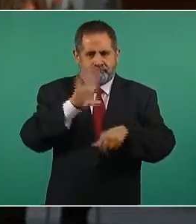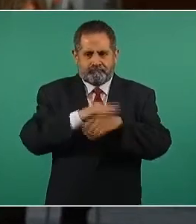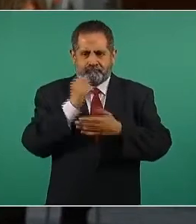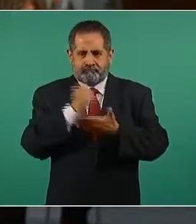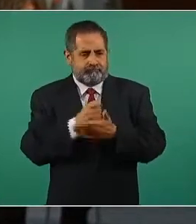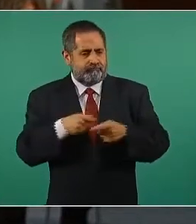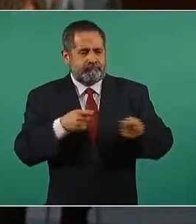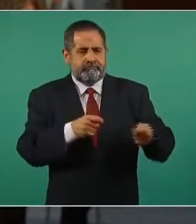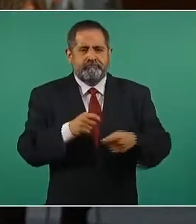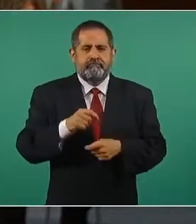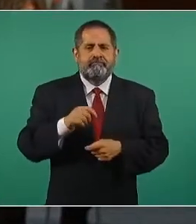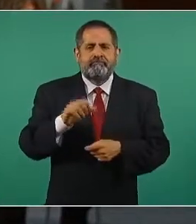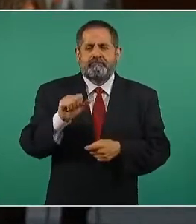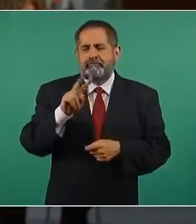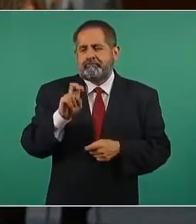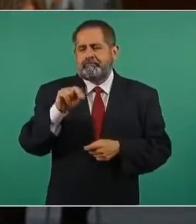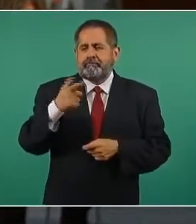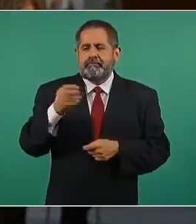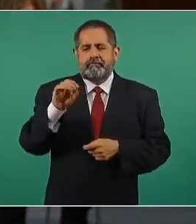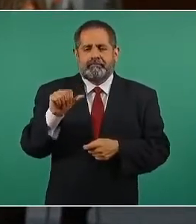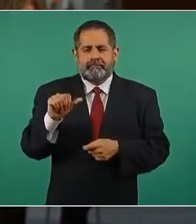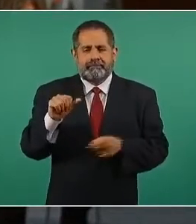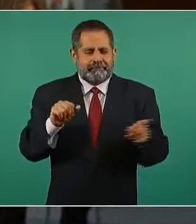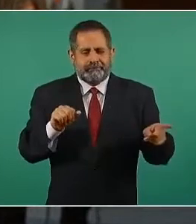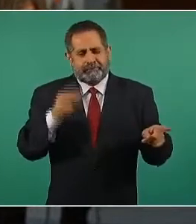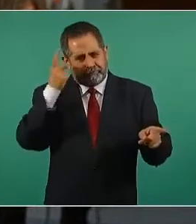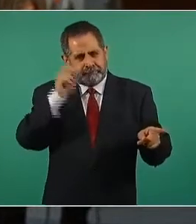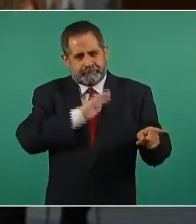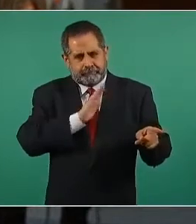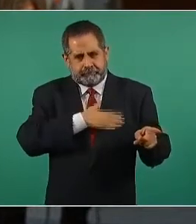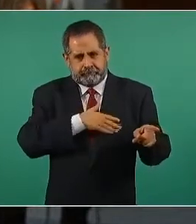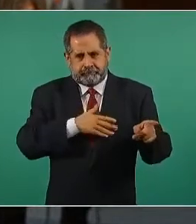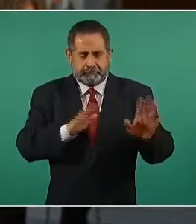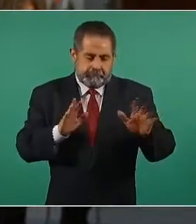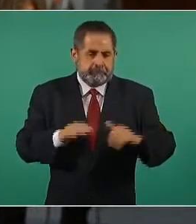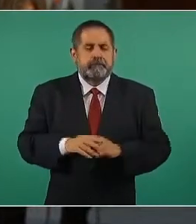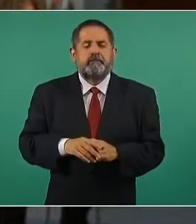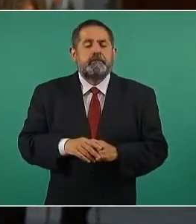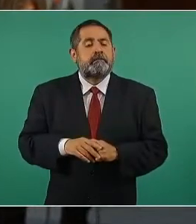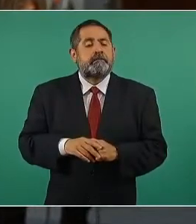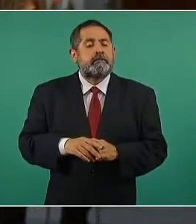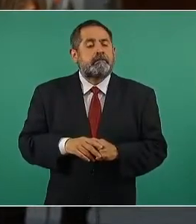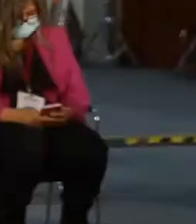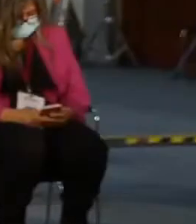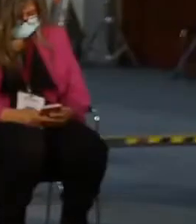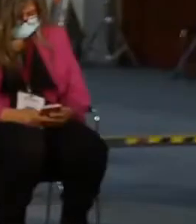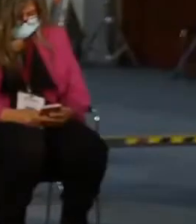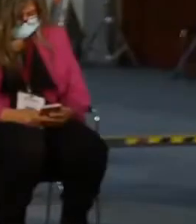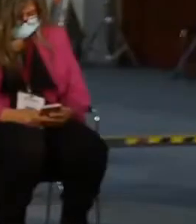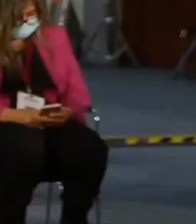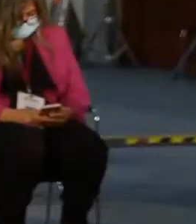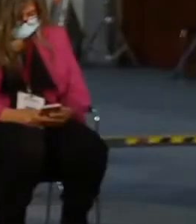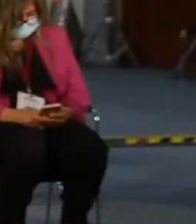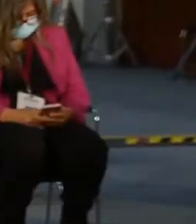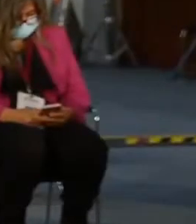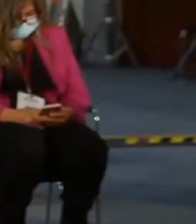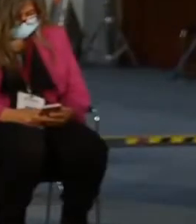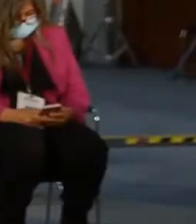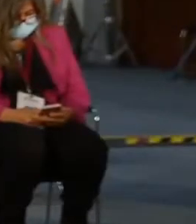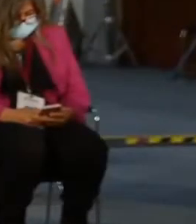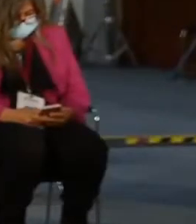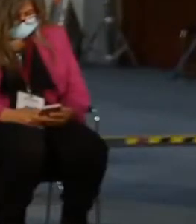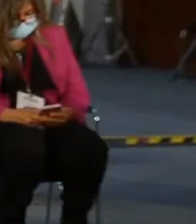Avengoa. Este proyecto, según me